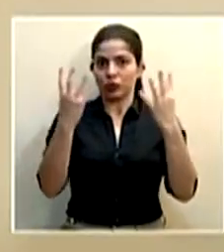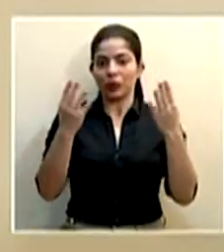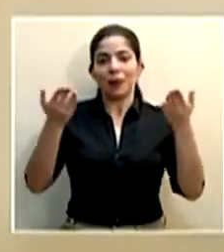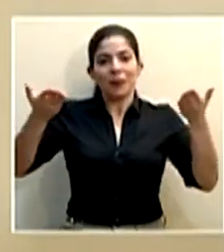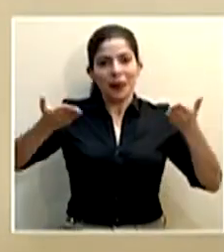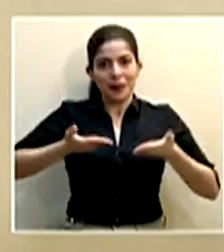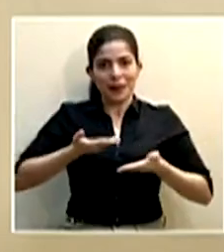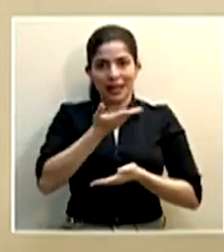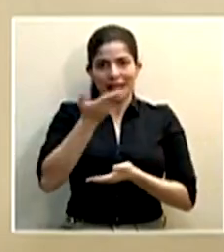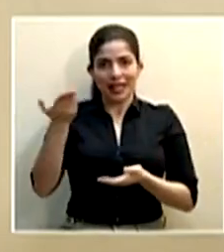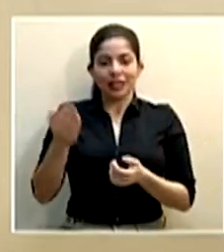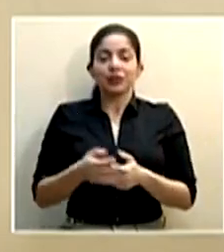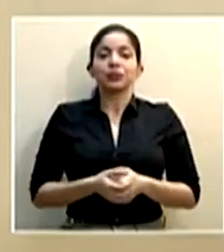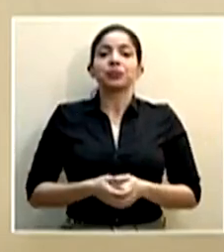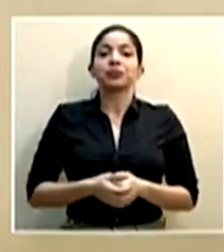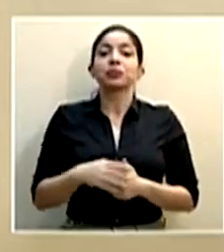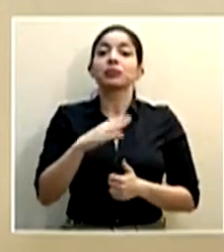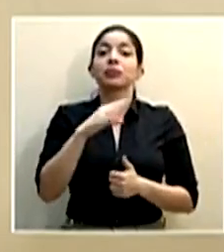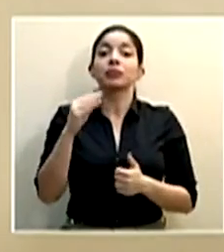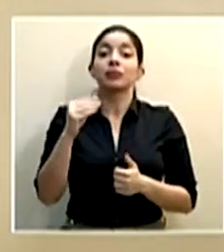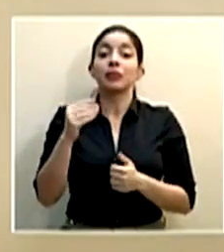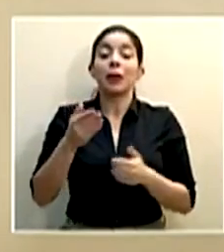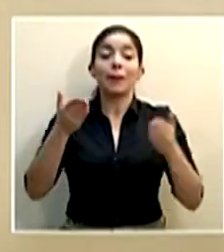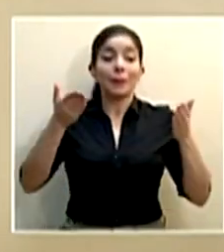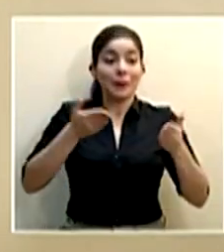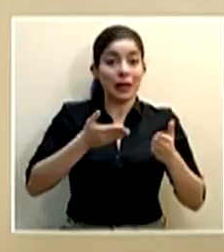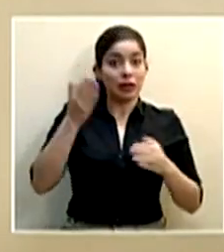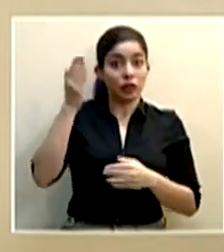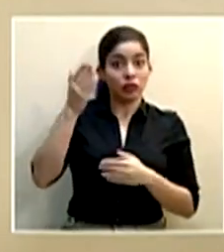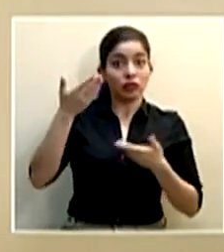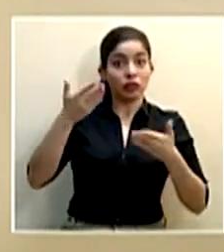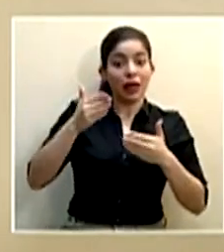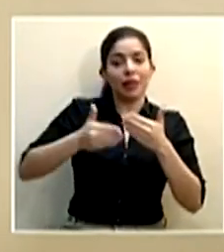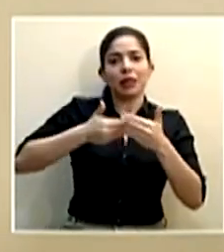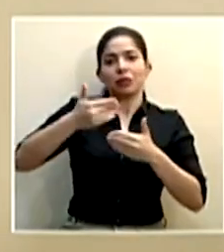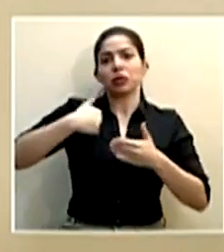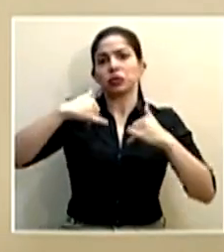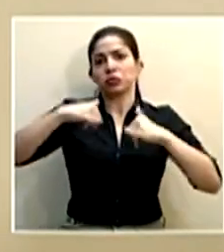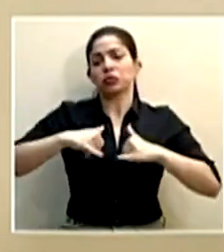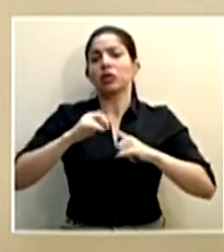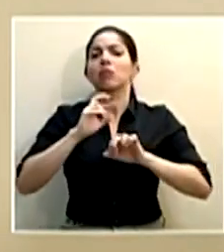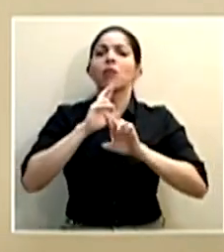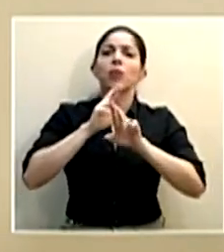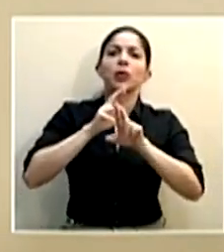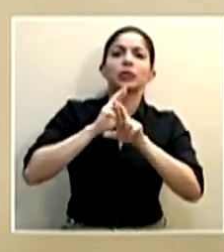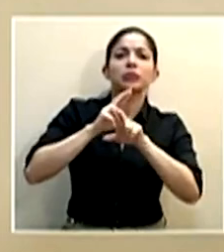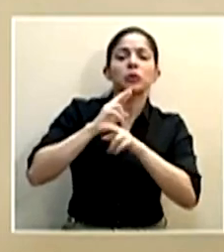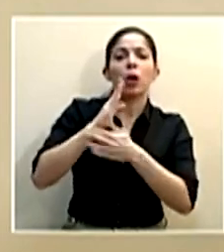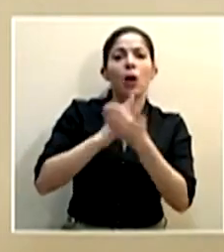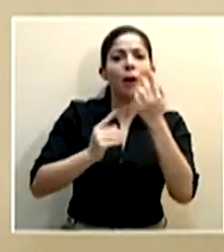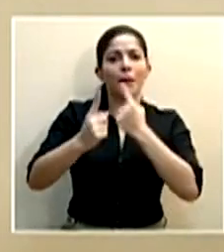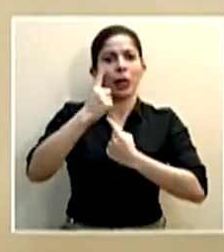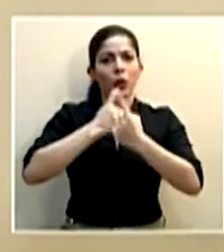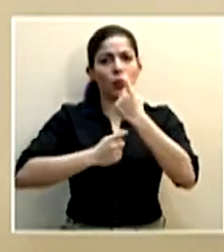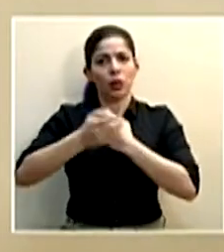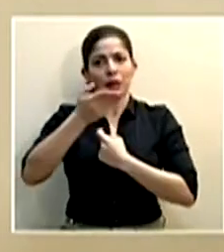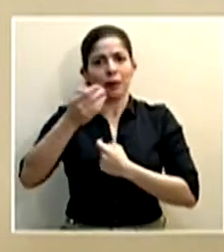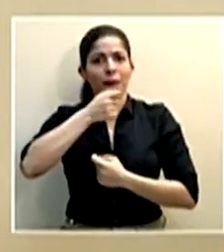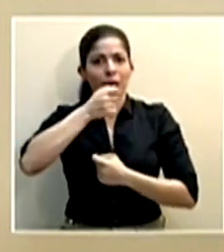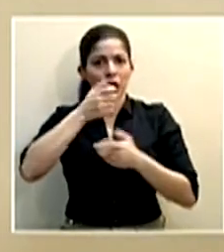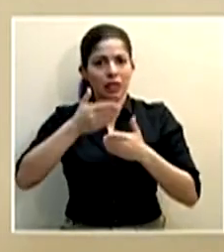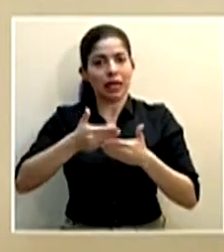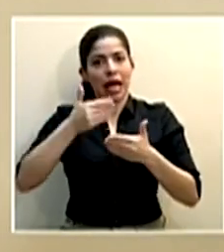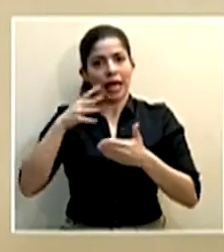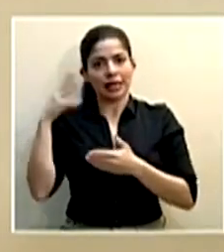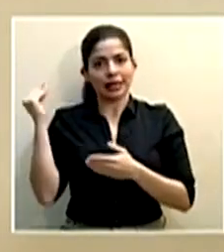bienvenidos y bienvenidas y luego de la presentación yo también permaneceré para responder algunas preguntas de la prensa antes